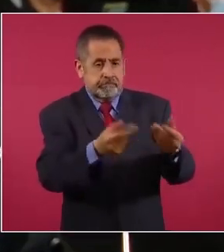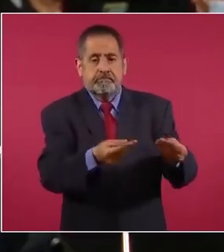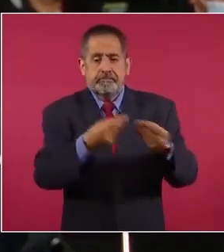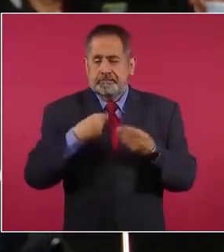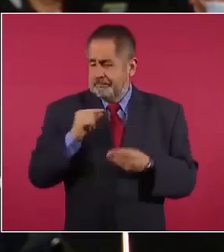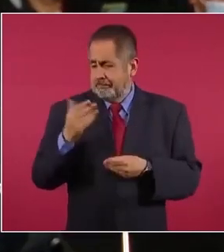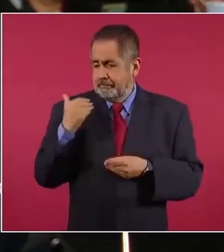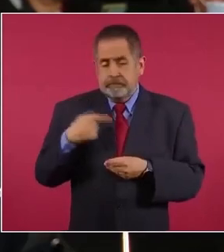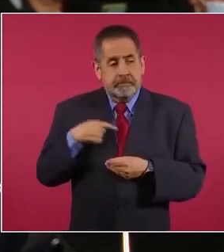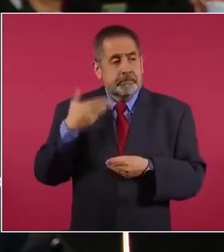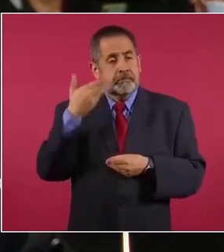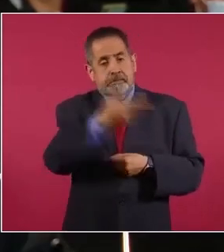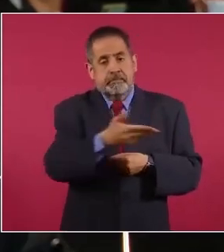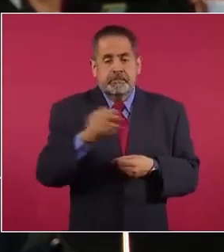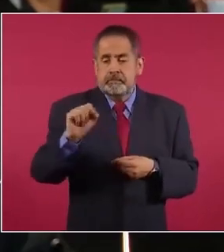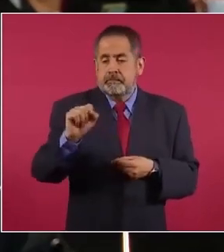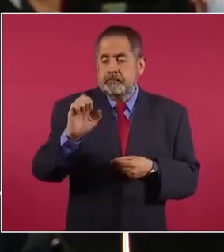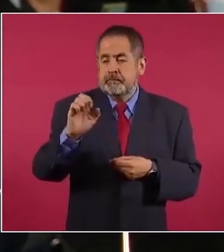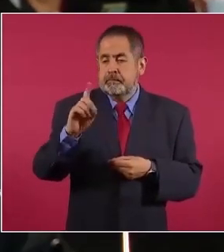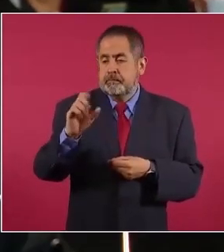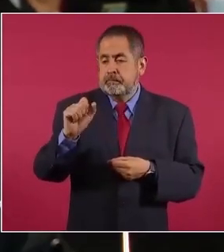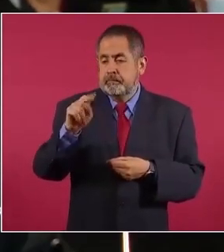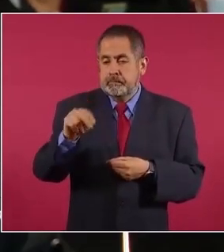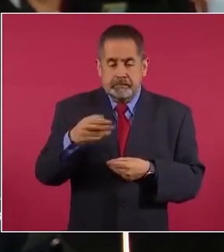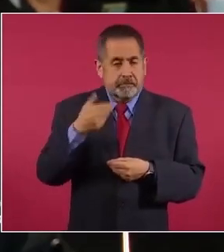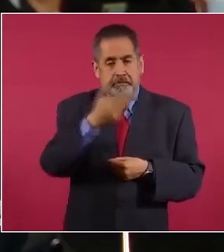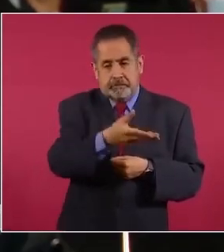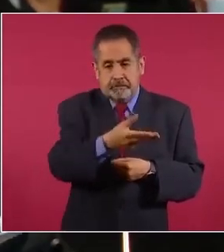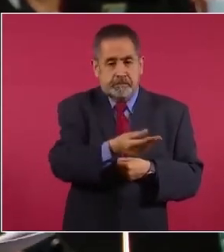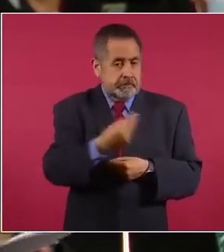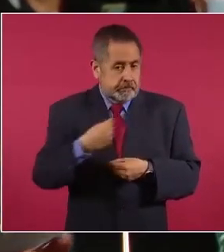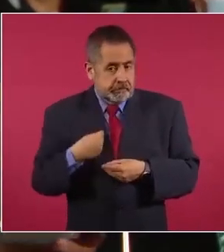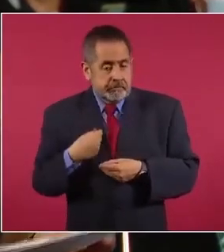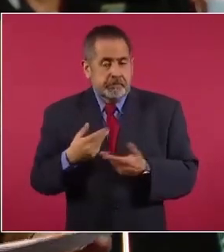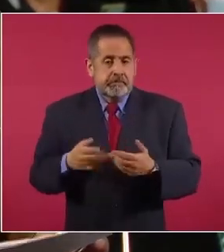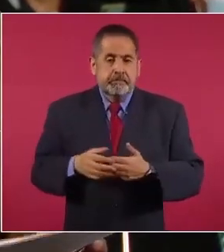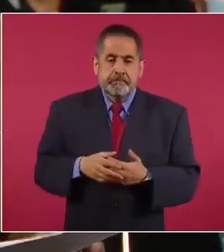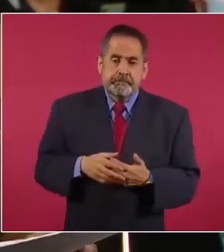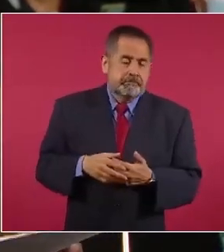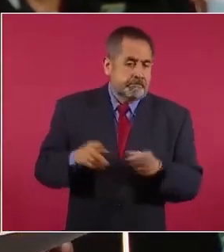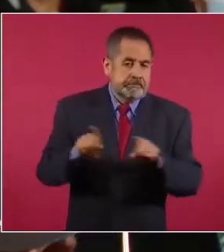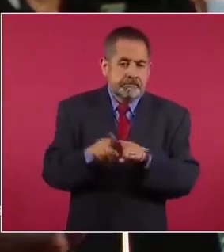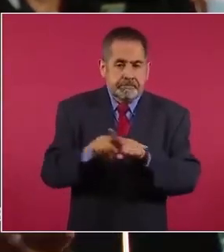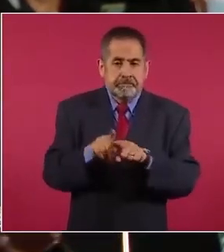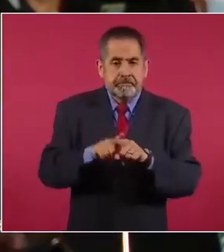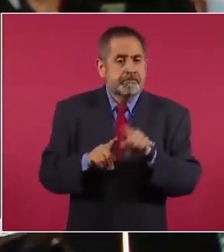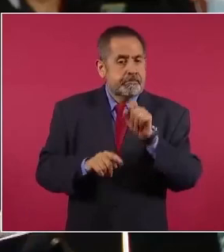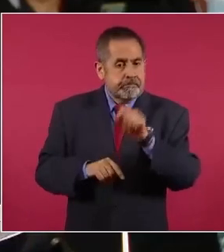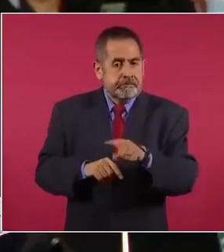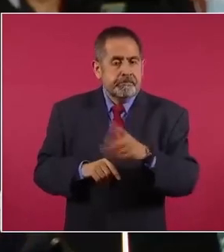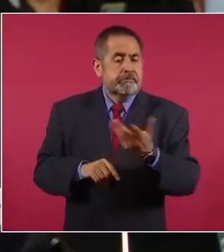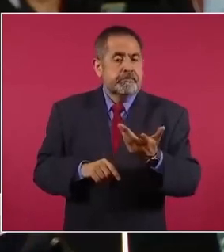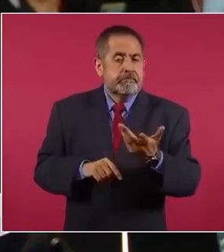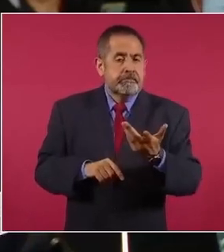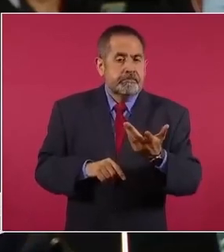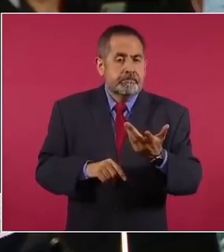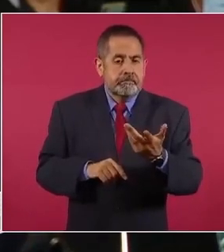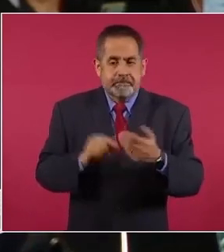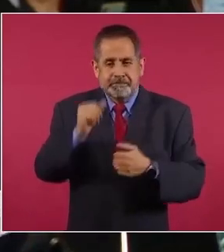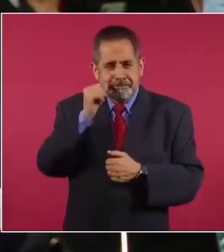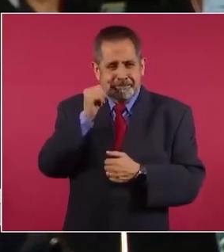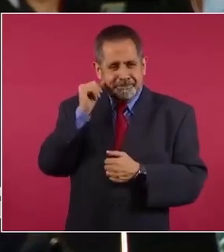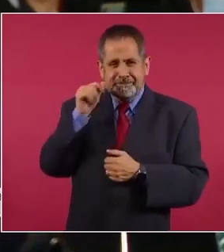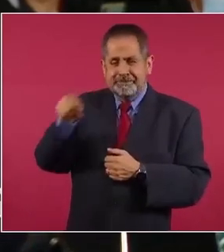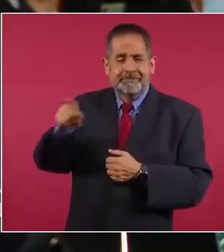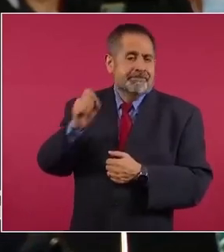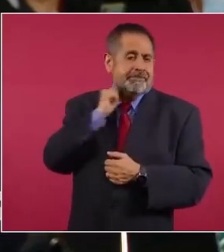pedí a la Sedena a la Secretaría de la Defensa Nacional y a propósito precisamente de lo de la aprobación ayer en